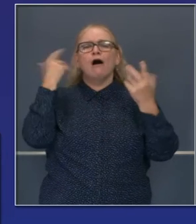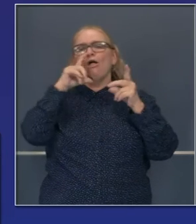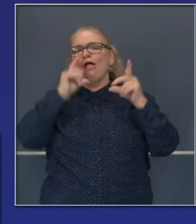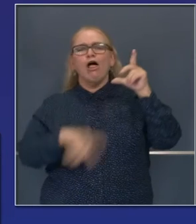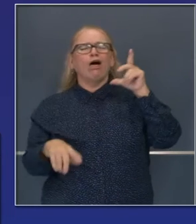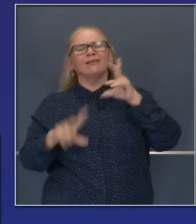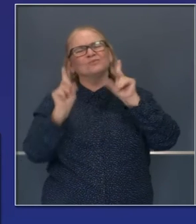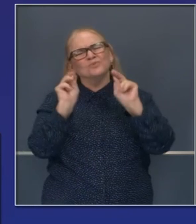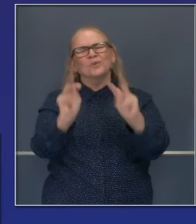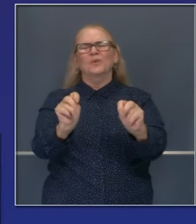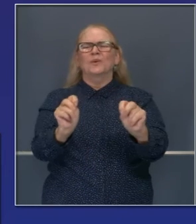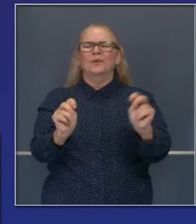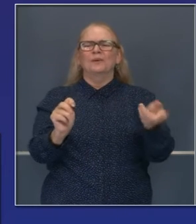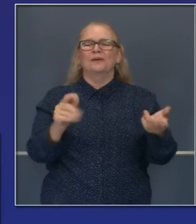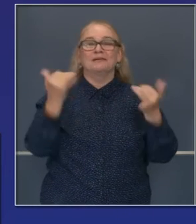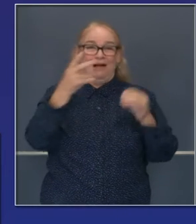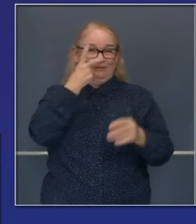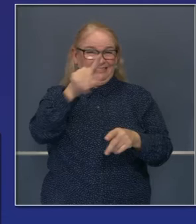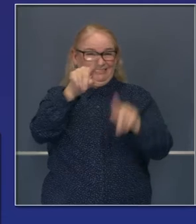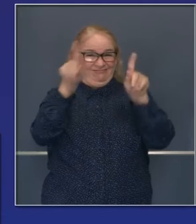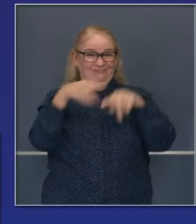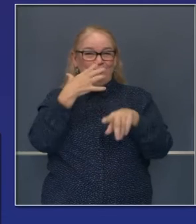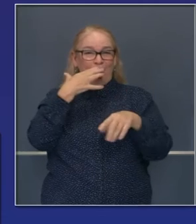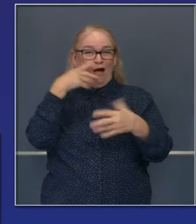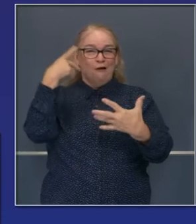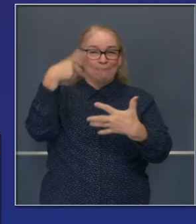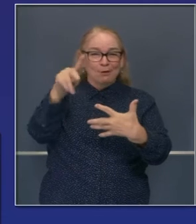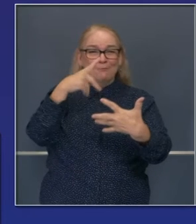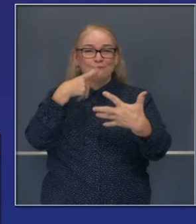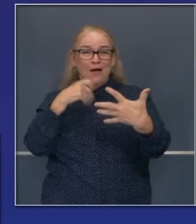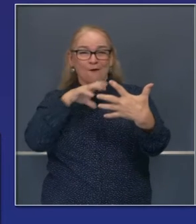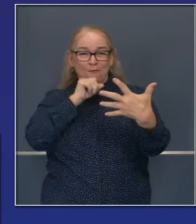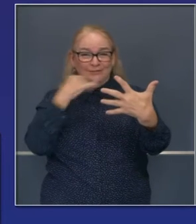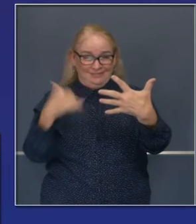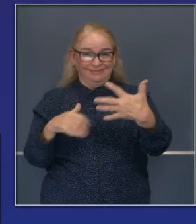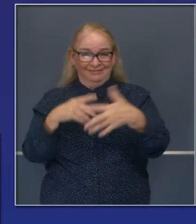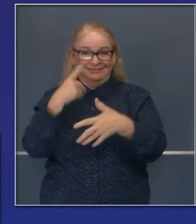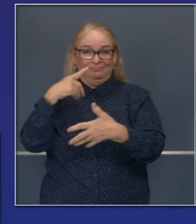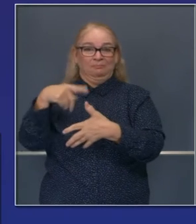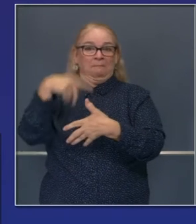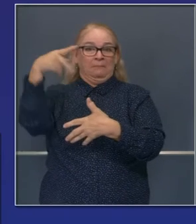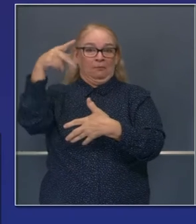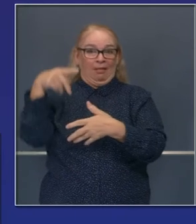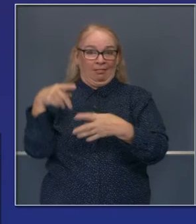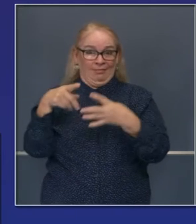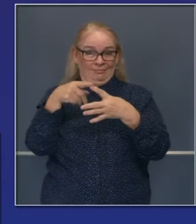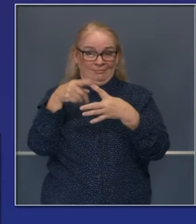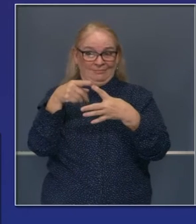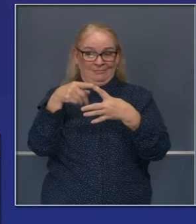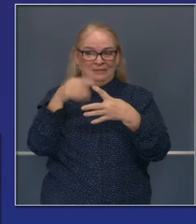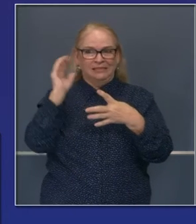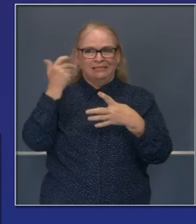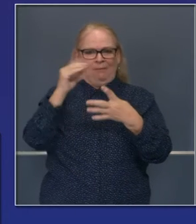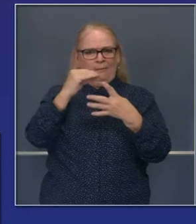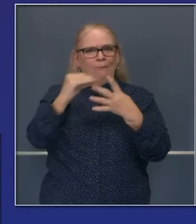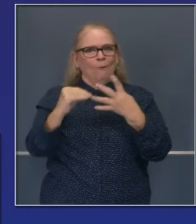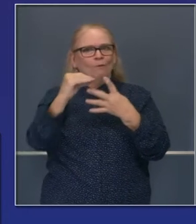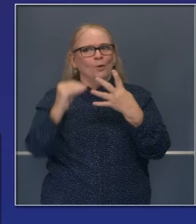hablando de los condados y nuestro sistema de niveles aquí en la transparencia, en el morado,